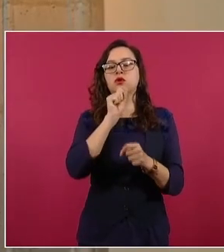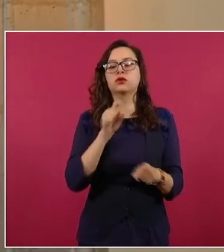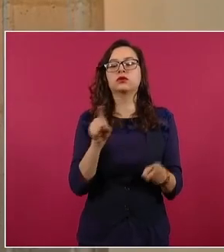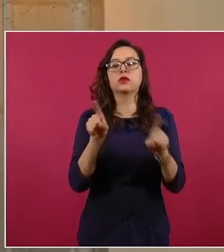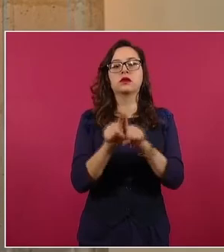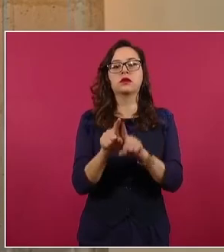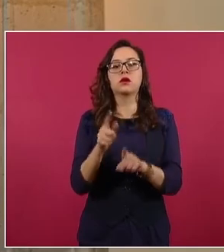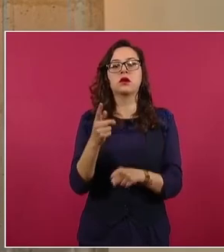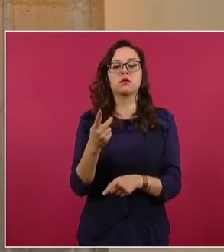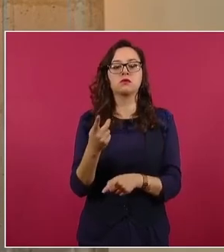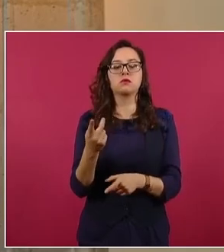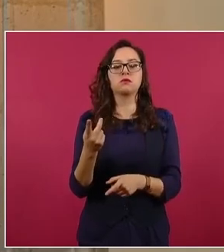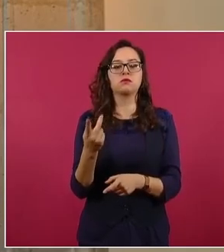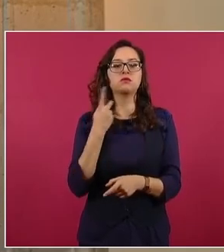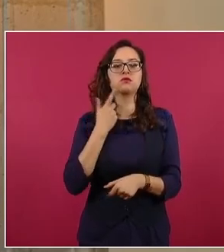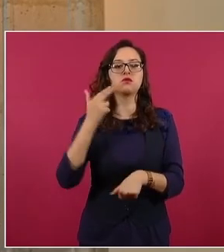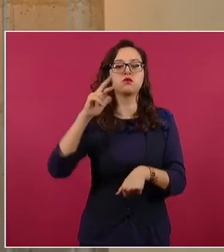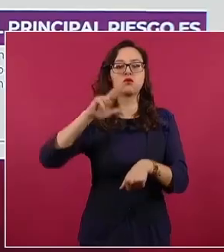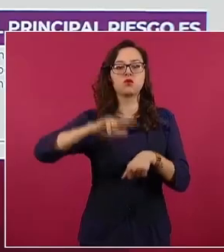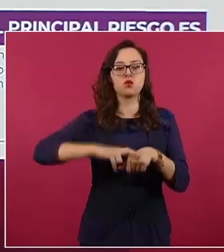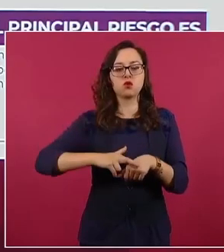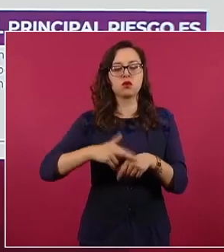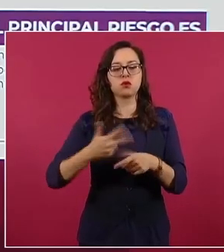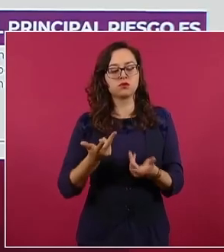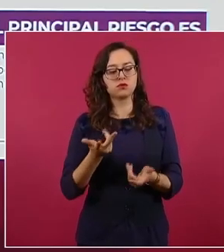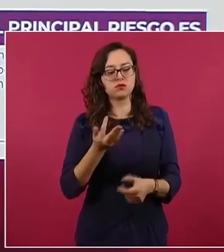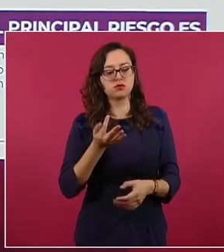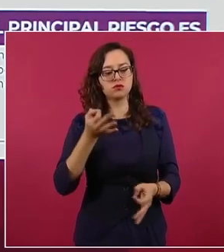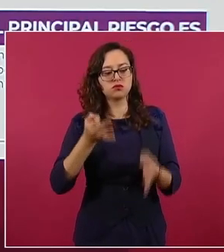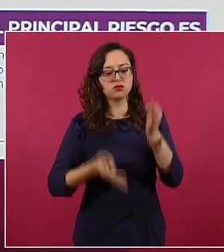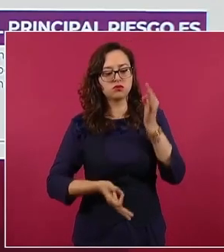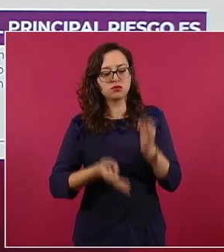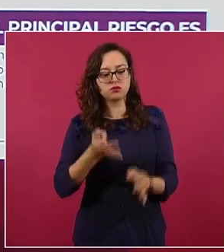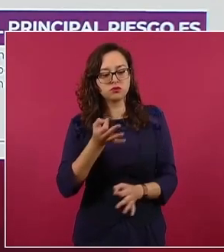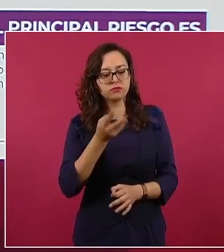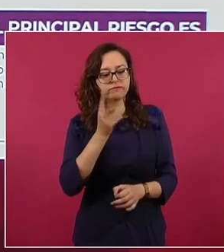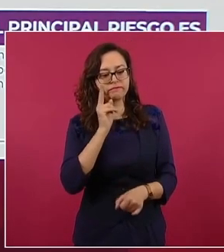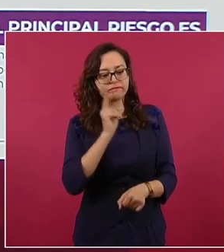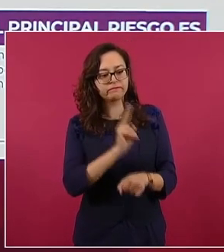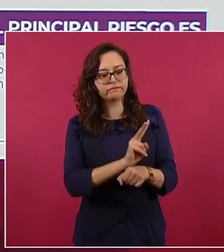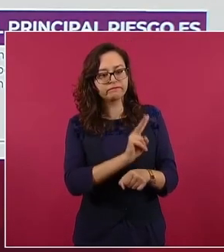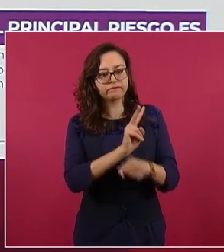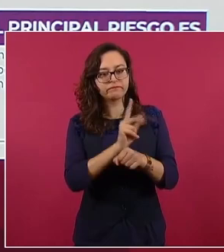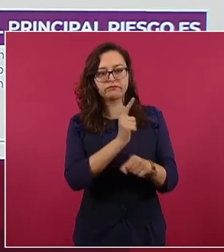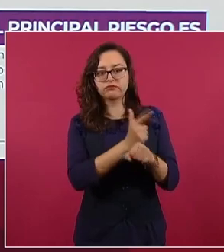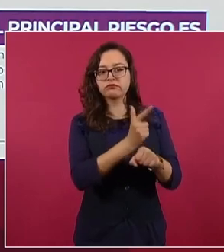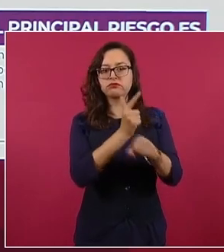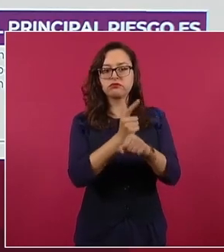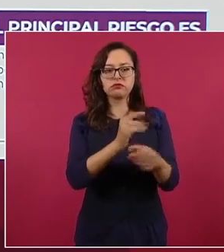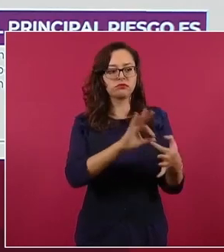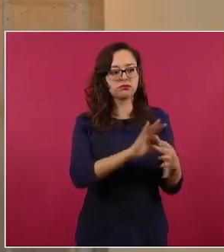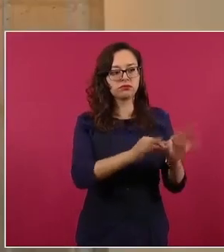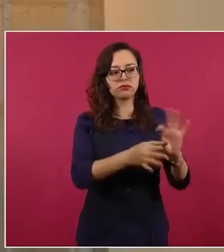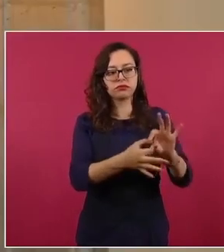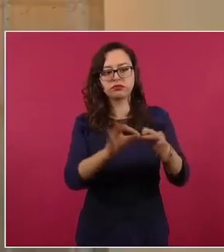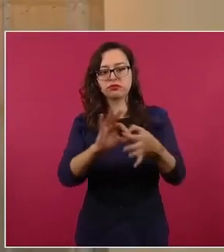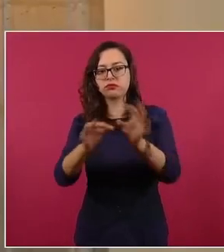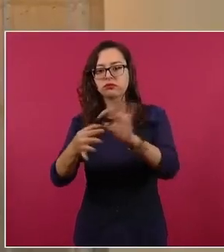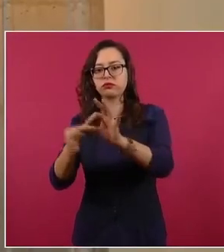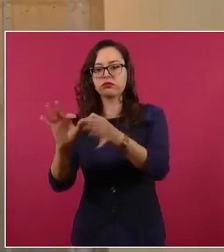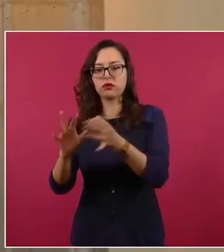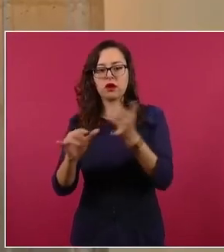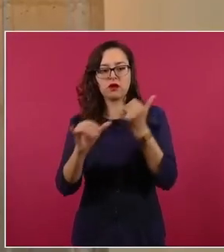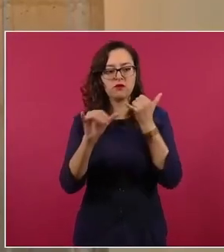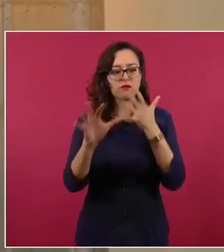Procuraduría Fiscal, para seguir ubicando todas estas operaciones de cobranza ilegítima de